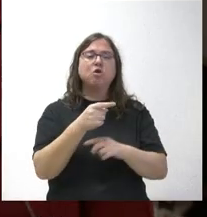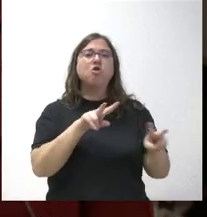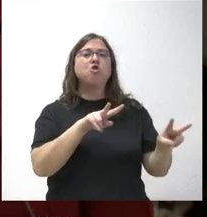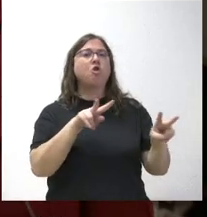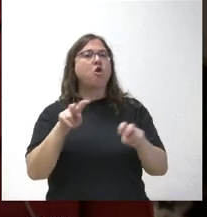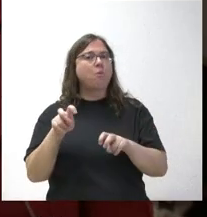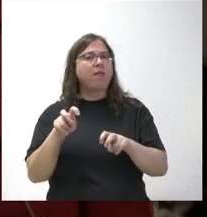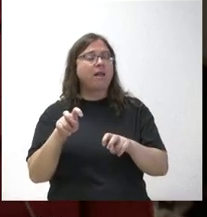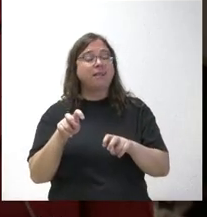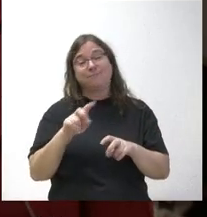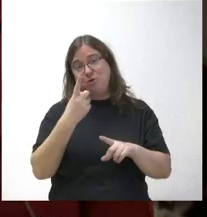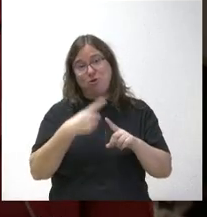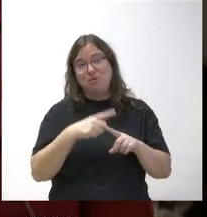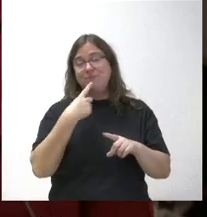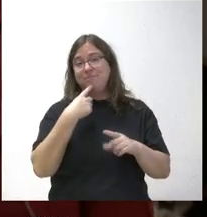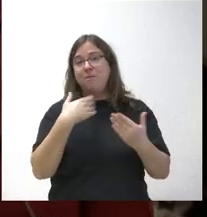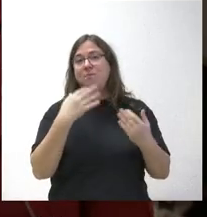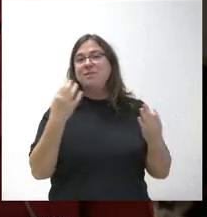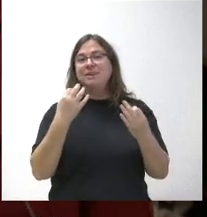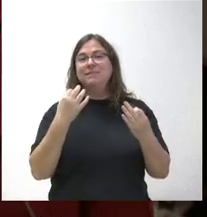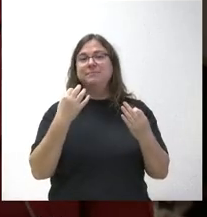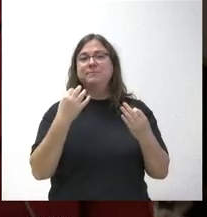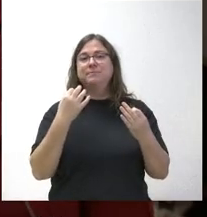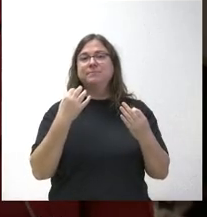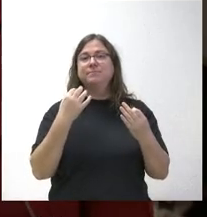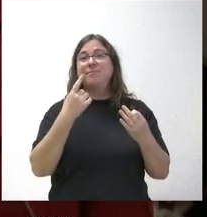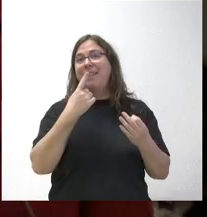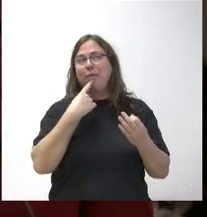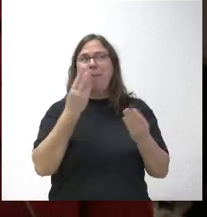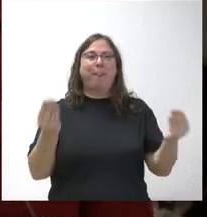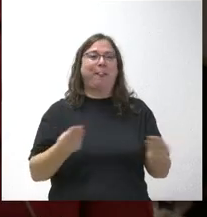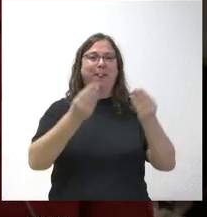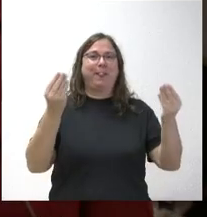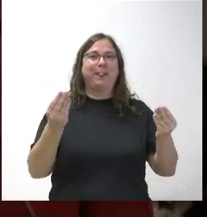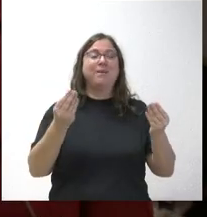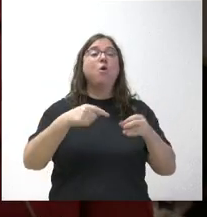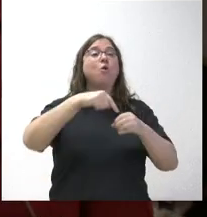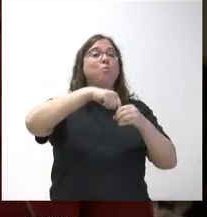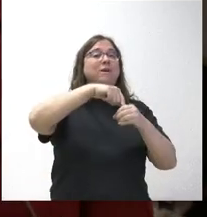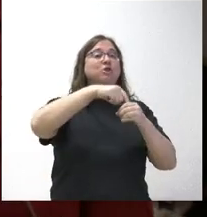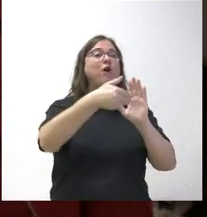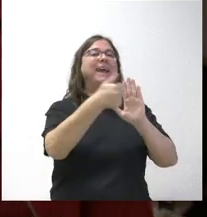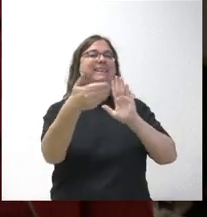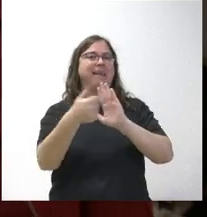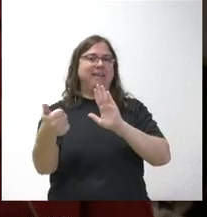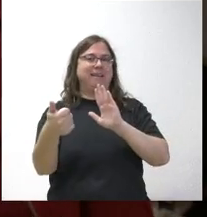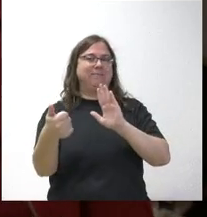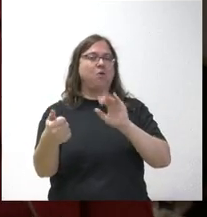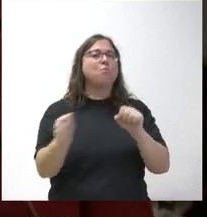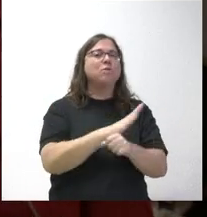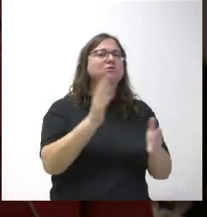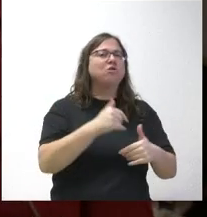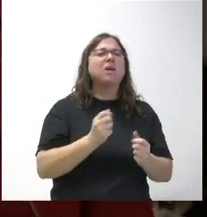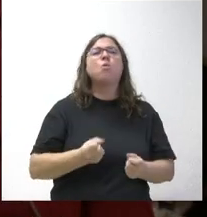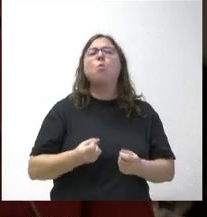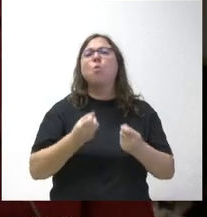que se aborda es, lo voy a decir así muy llano, quitar esos puestos que no están cubiertos. No sé si tienen un cálculo